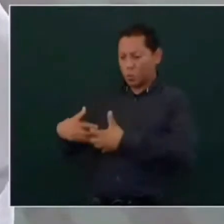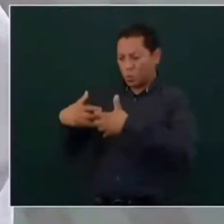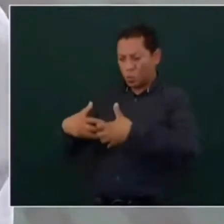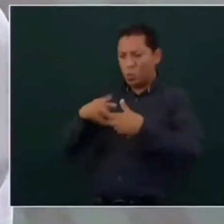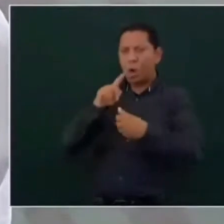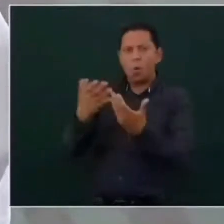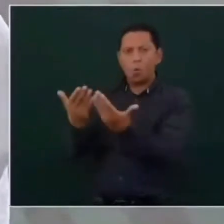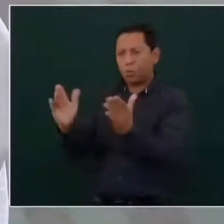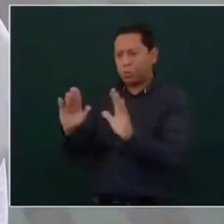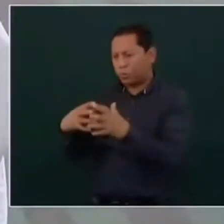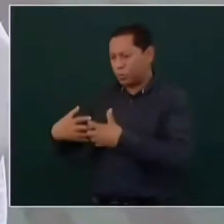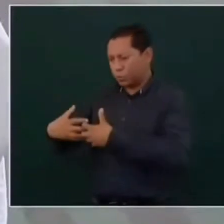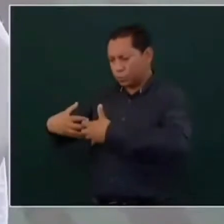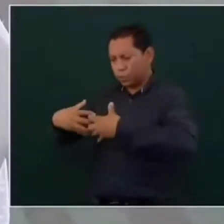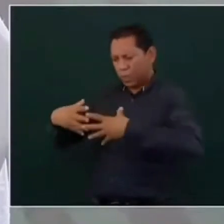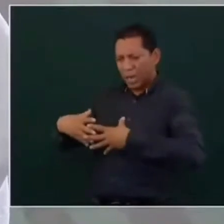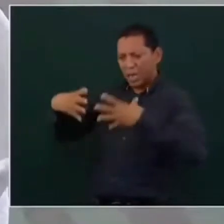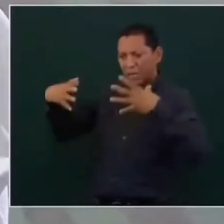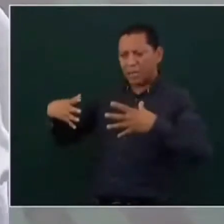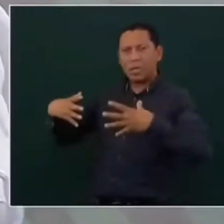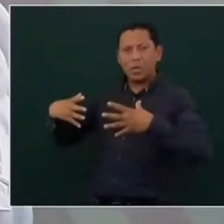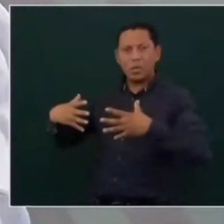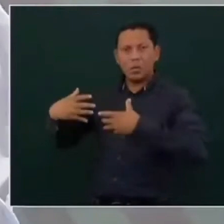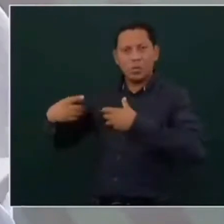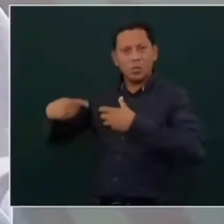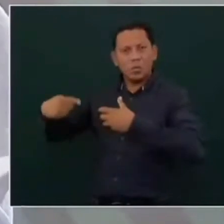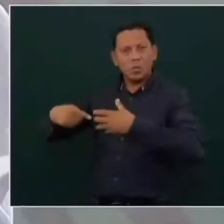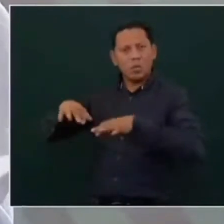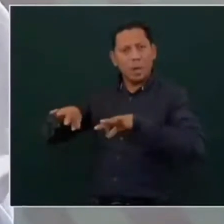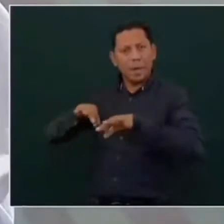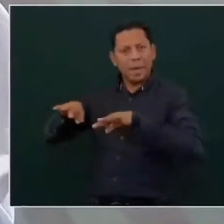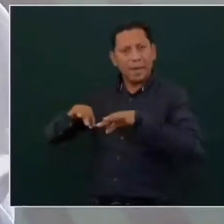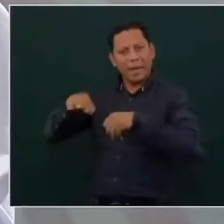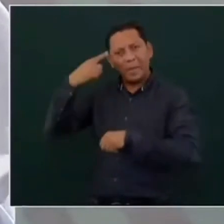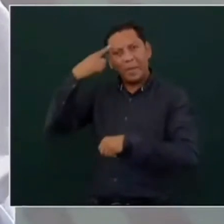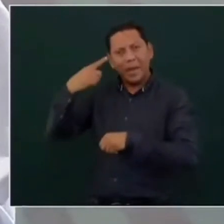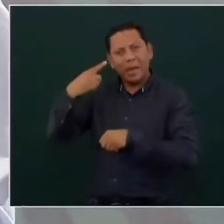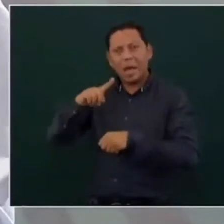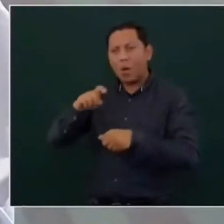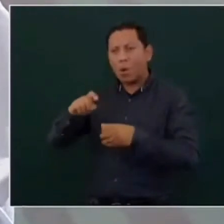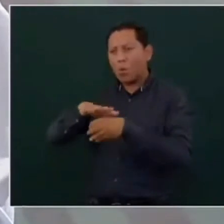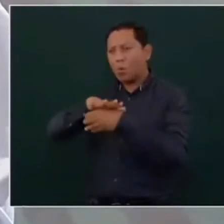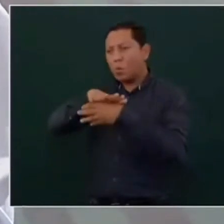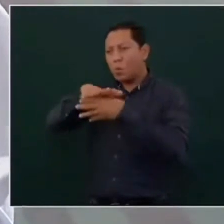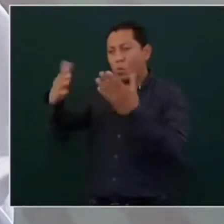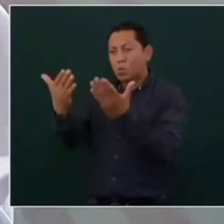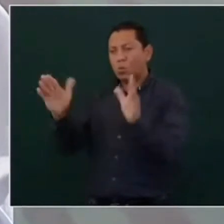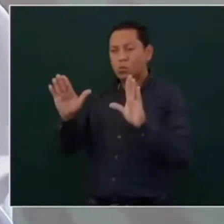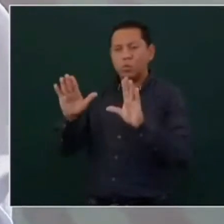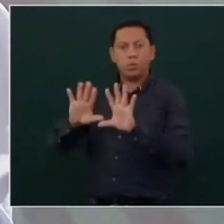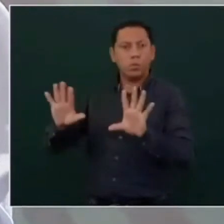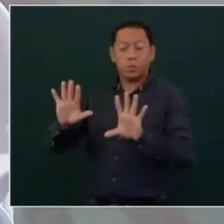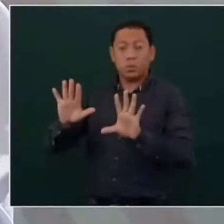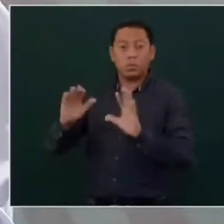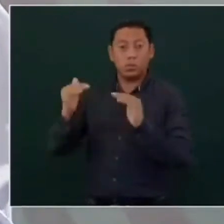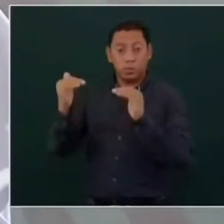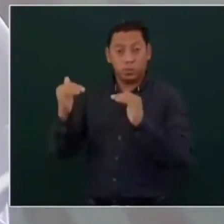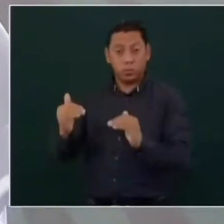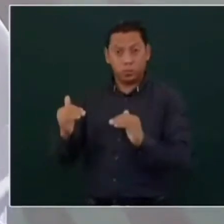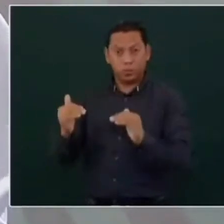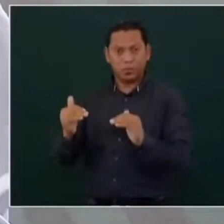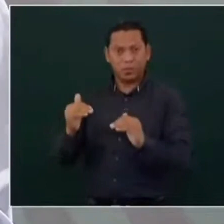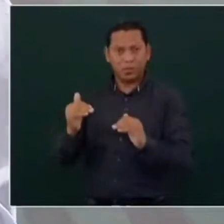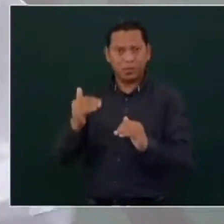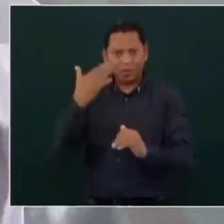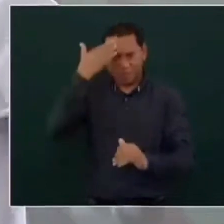mantuviesen llenos los vasos, los embalses. Pues a los